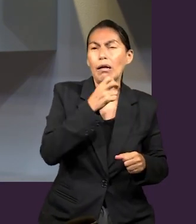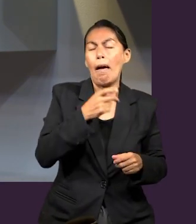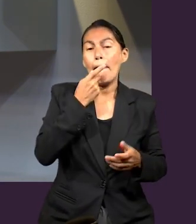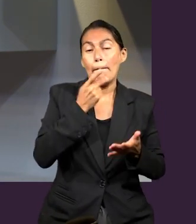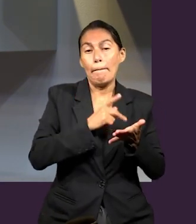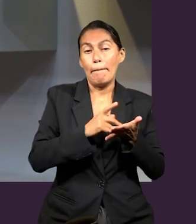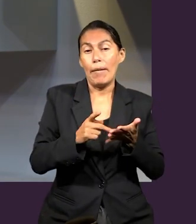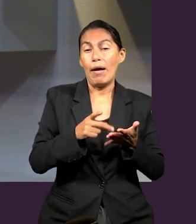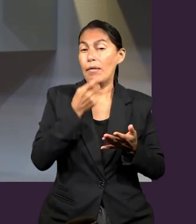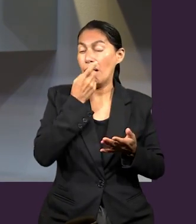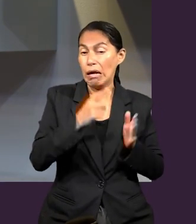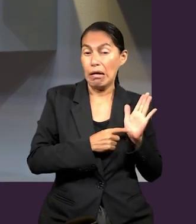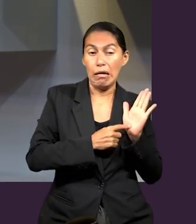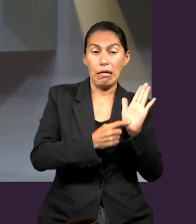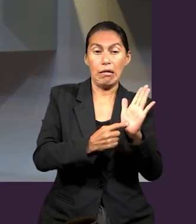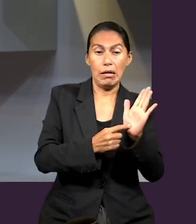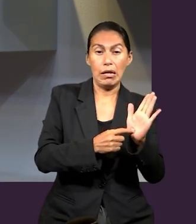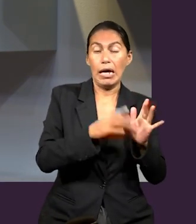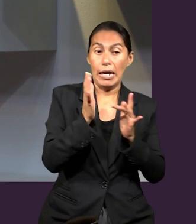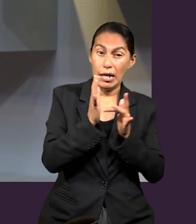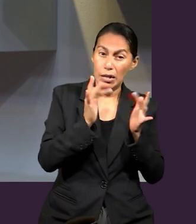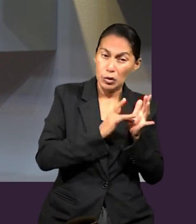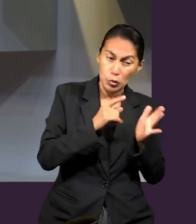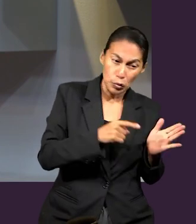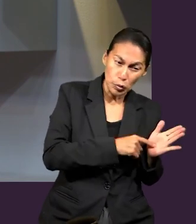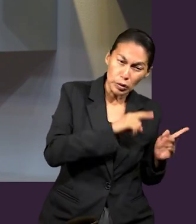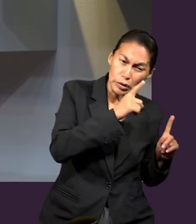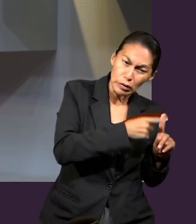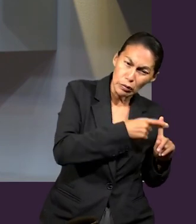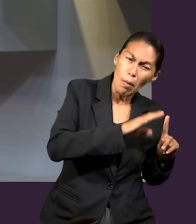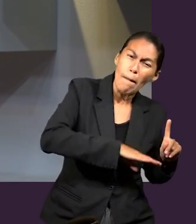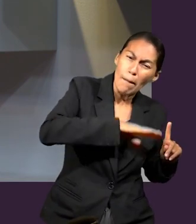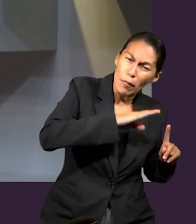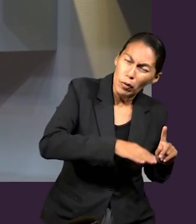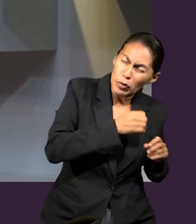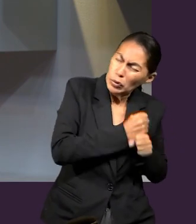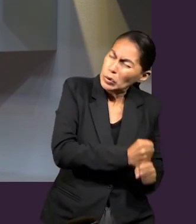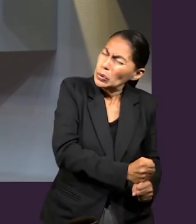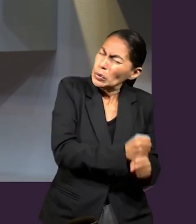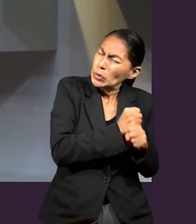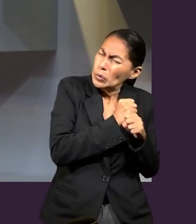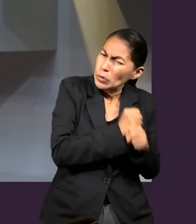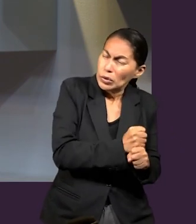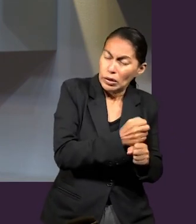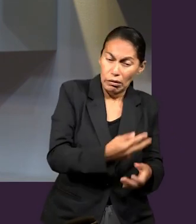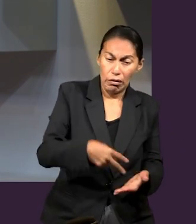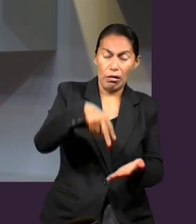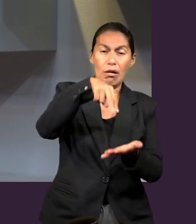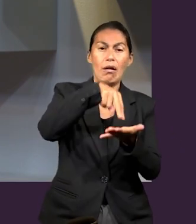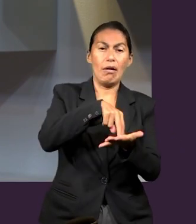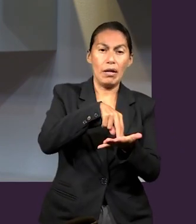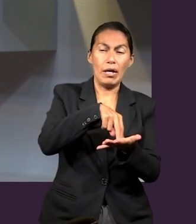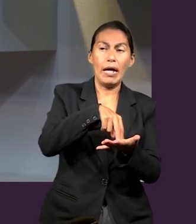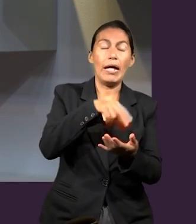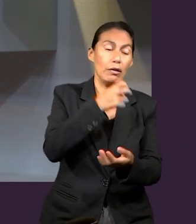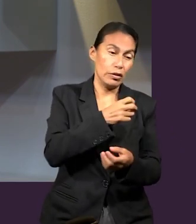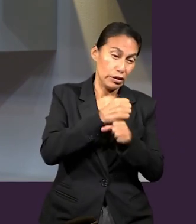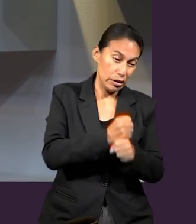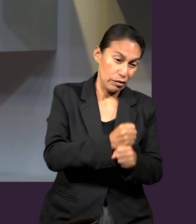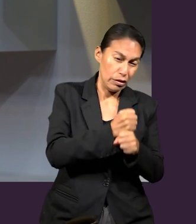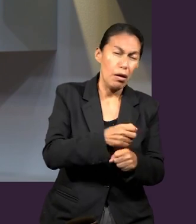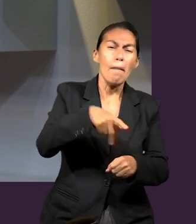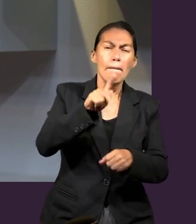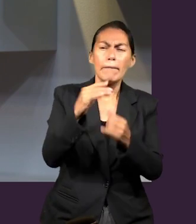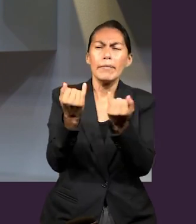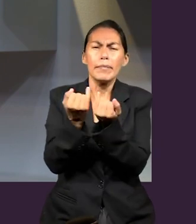exaltar la cruz de una manera extraordinaria. Y no solamente la enfatiza como el sacrificio que Jesús hizo, sino